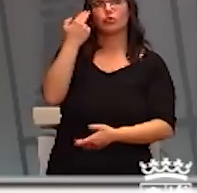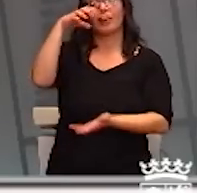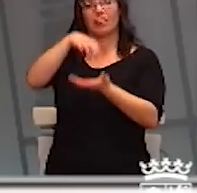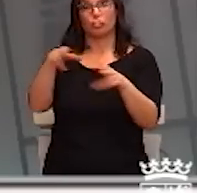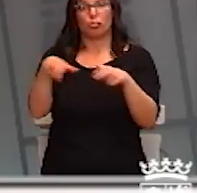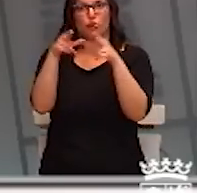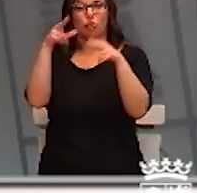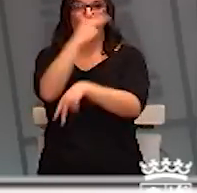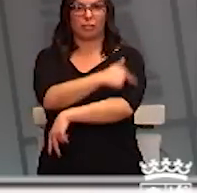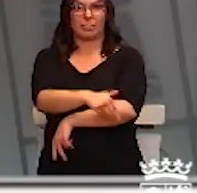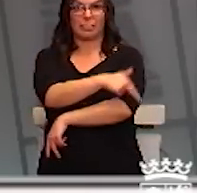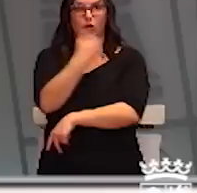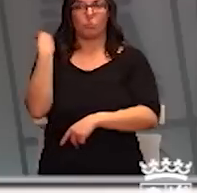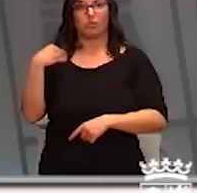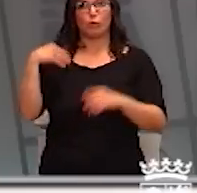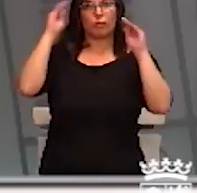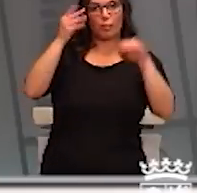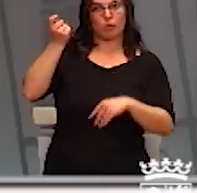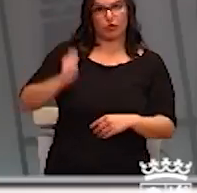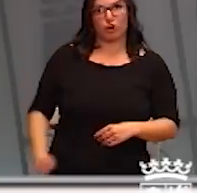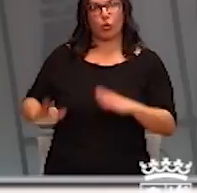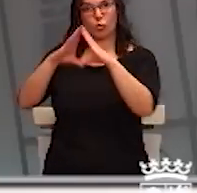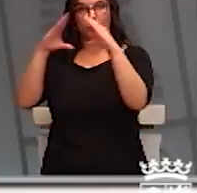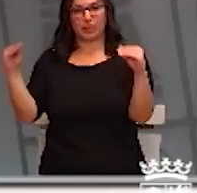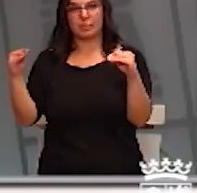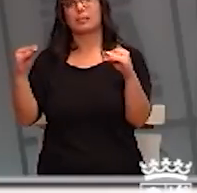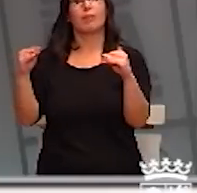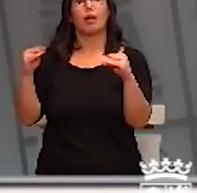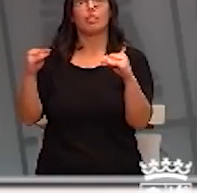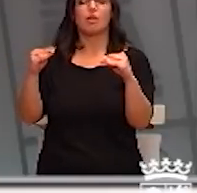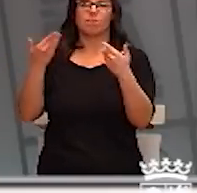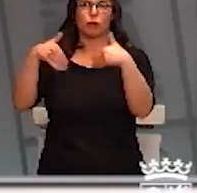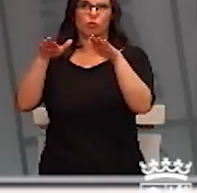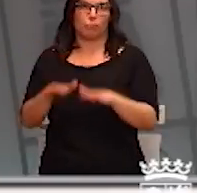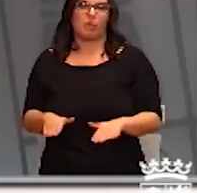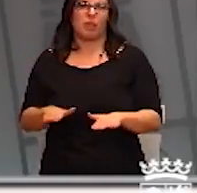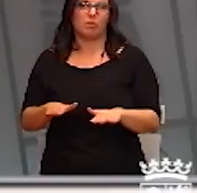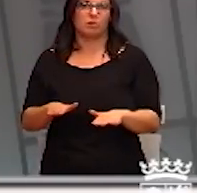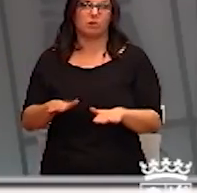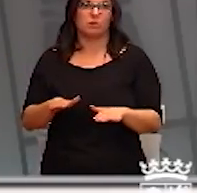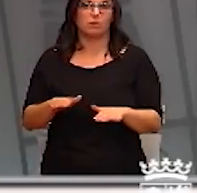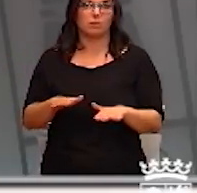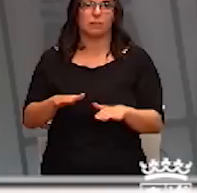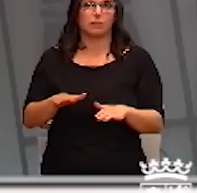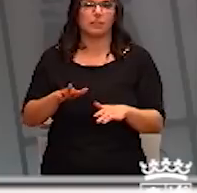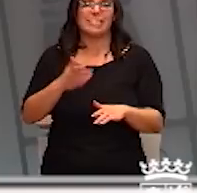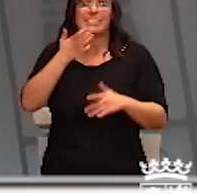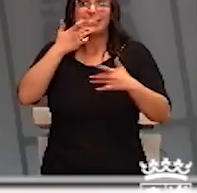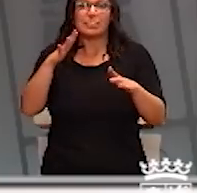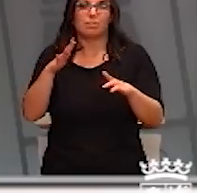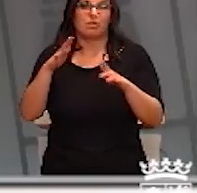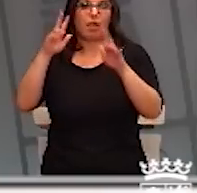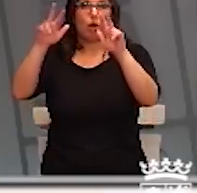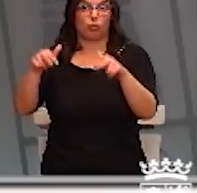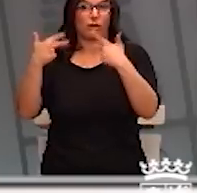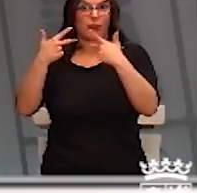profesional y de grados universitarios, salvo que estamos valorando la posibilidad con autorización expresa de los